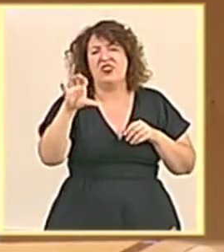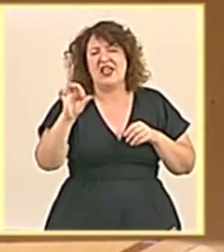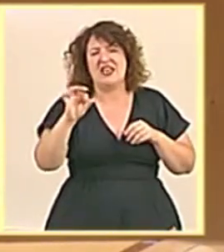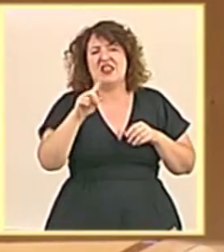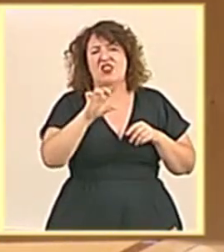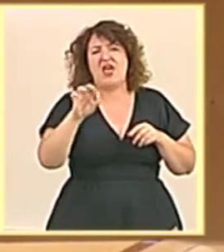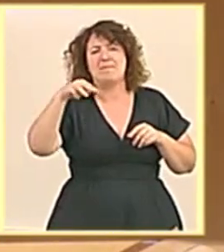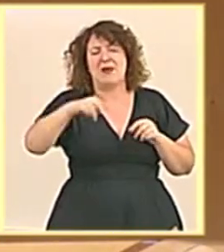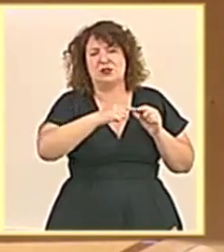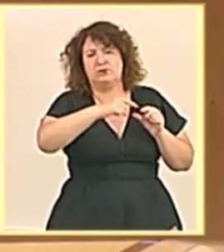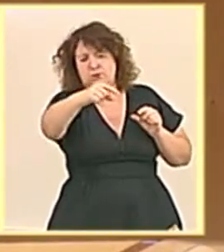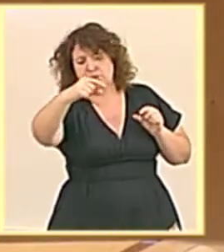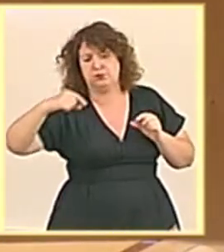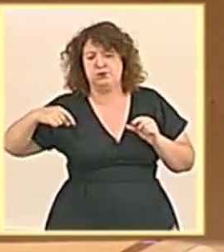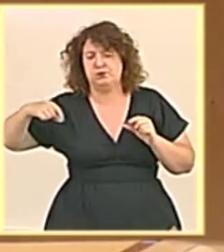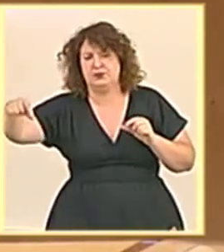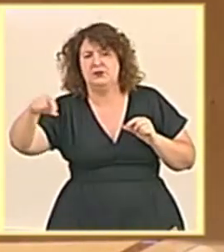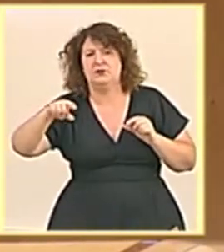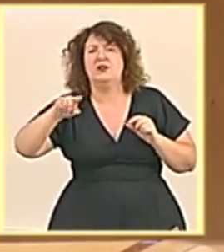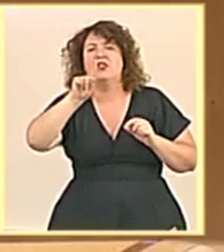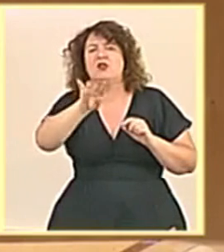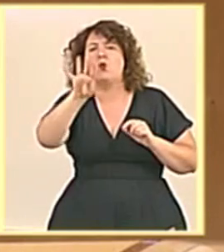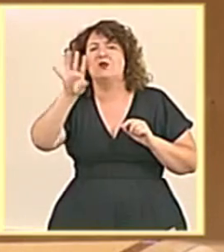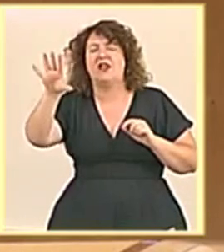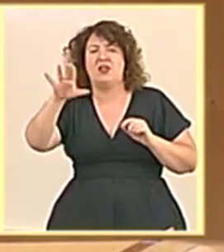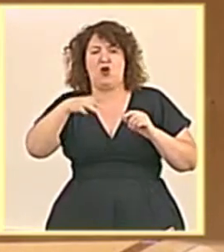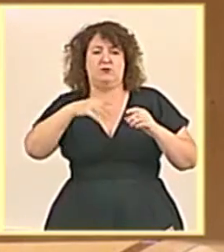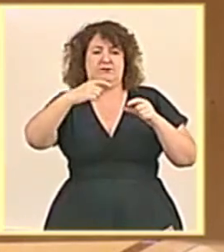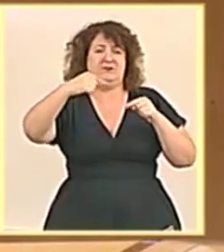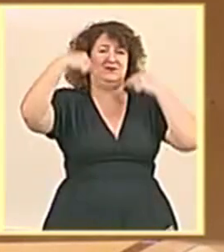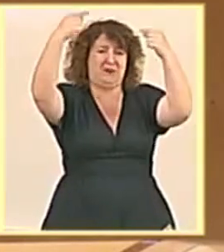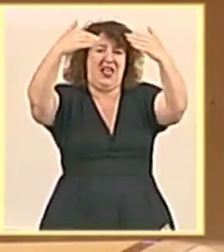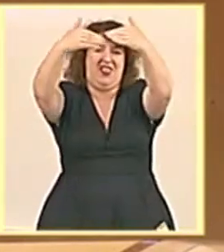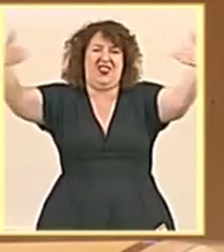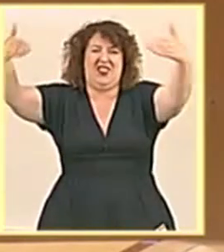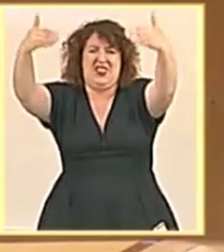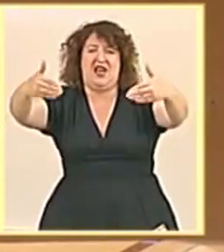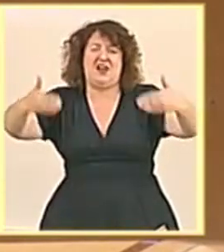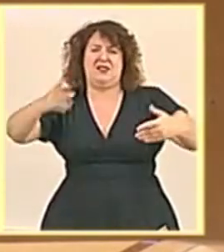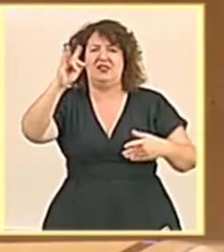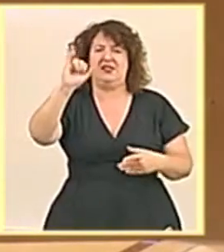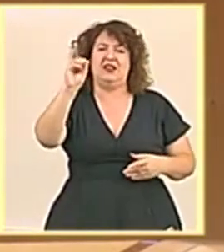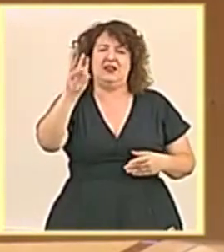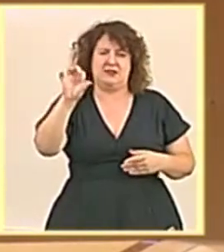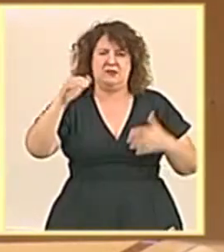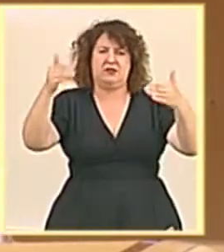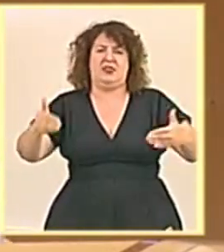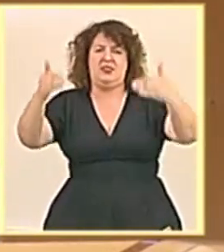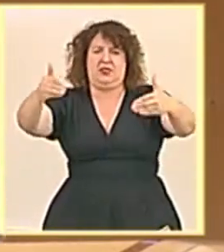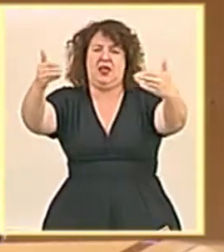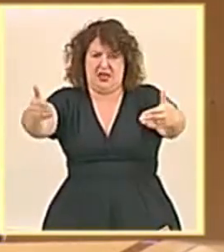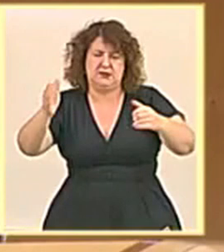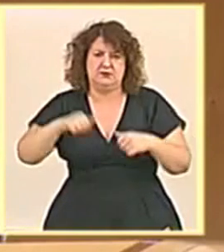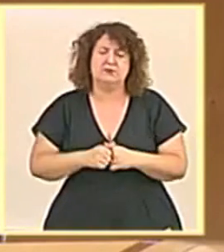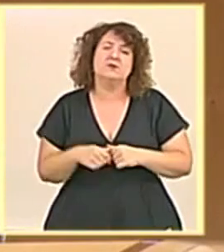de longitud, a una distancia de 145 metros de la costa. Y el proyecto básico de remodelación del paseo marítimo del tramo